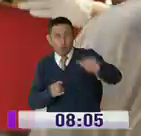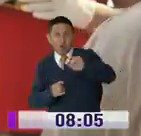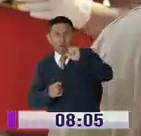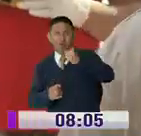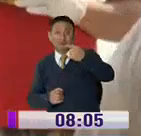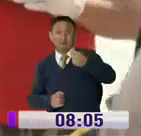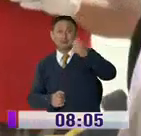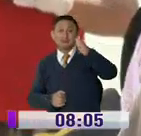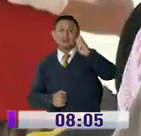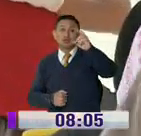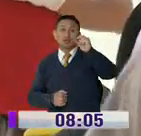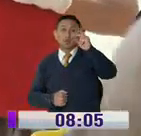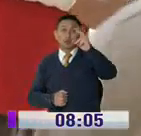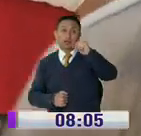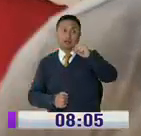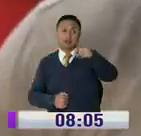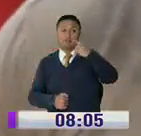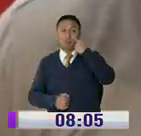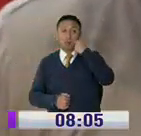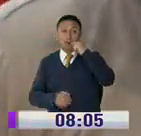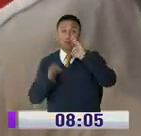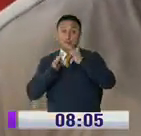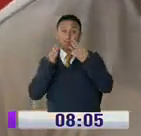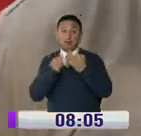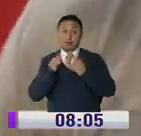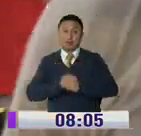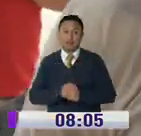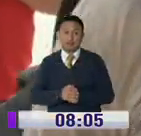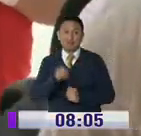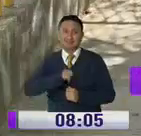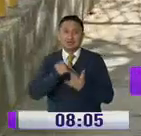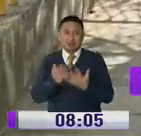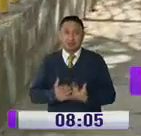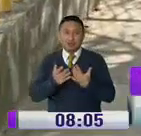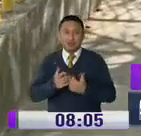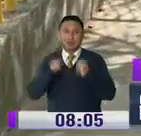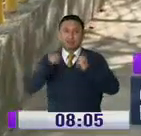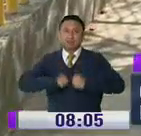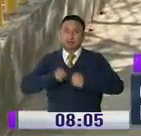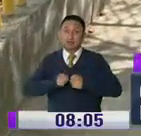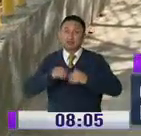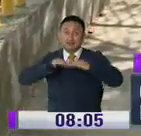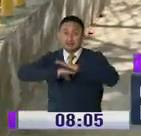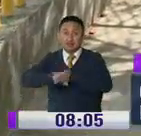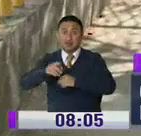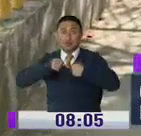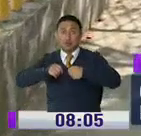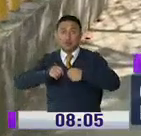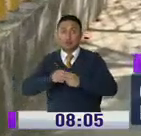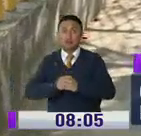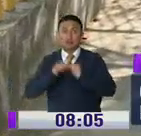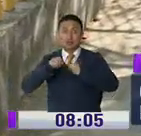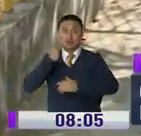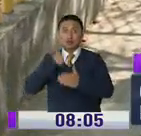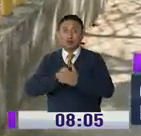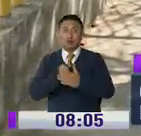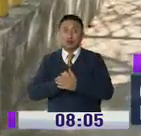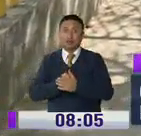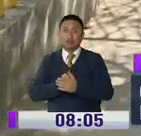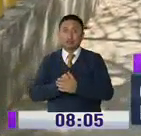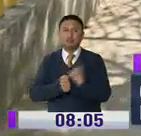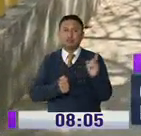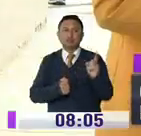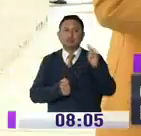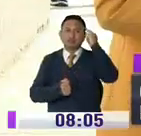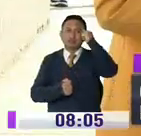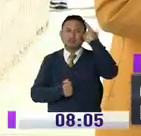el caso de Giovanni Escobar, un padre de familia que un tanto ansioso esperaba ingresar al supermercado y es que lo único que